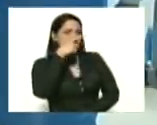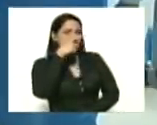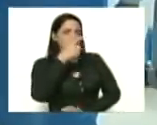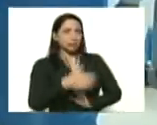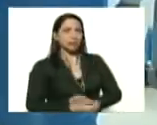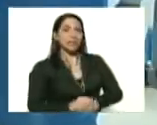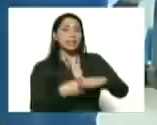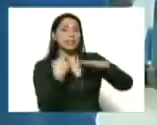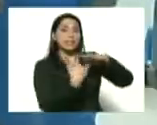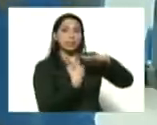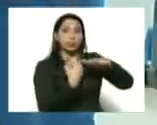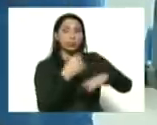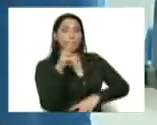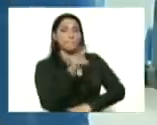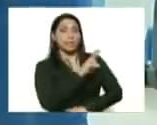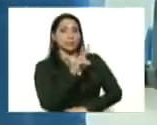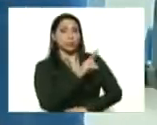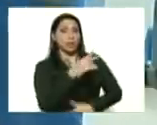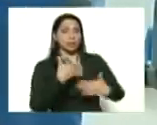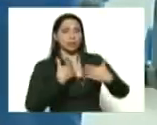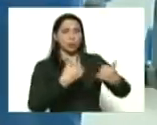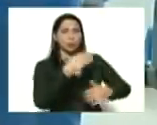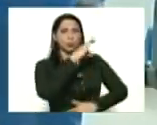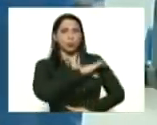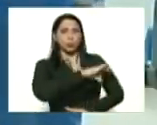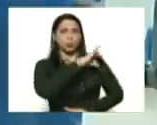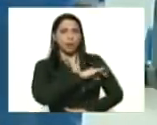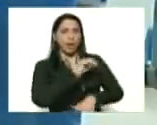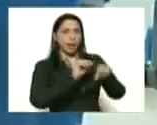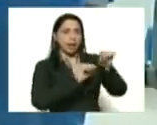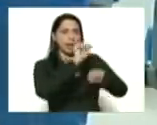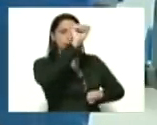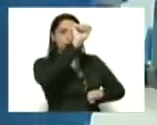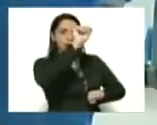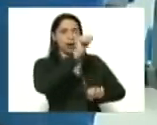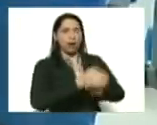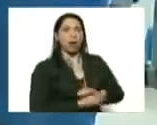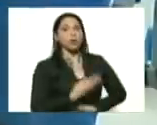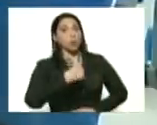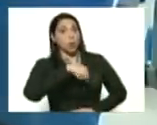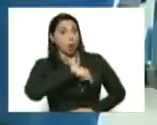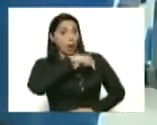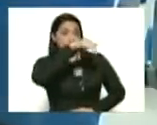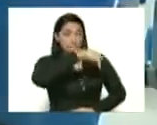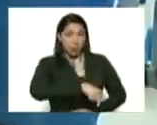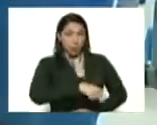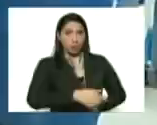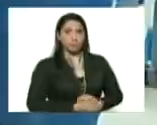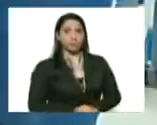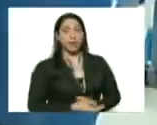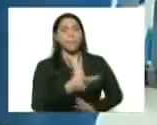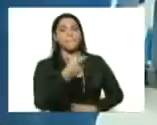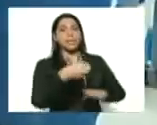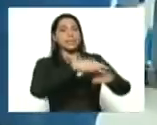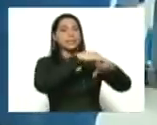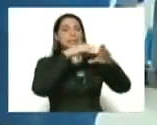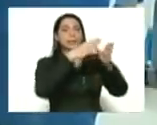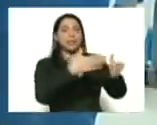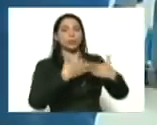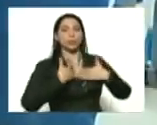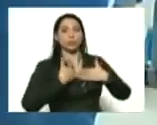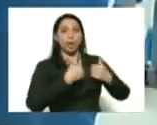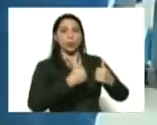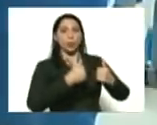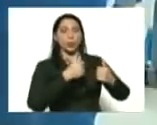Instituto Venezolano de Seguro Social de San Cristóbal nos encontramos acá con el viceministro de salud